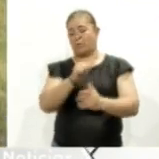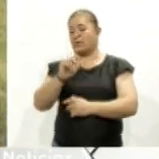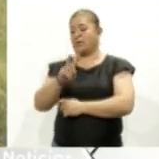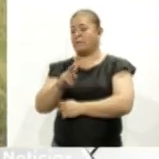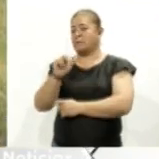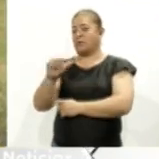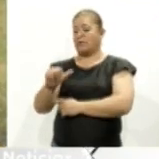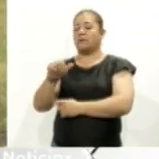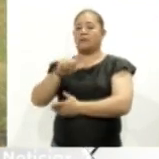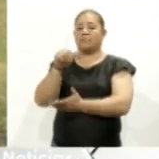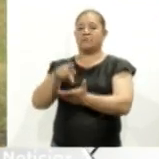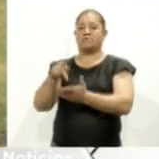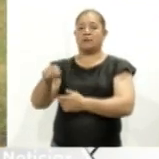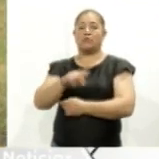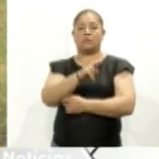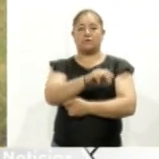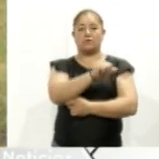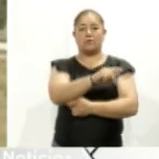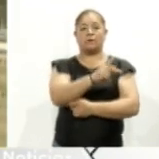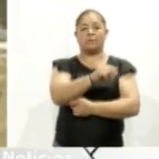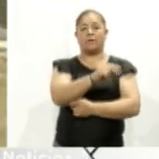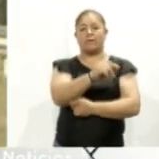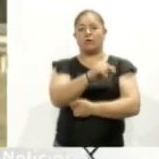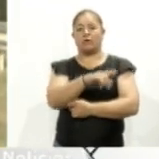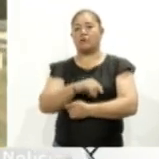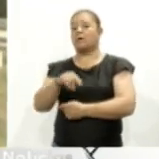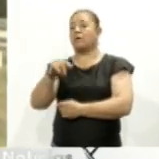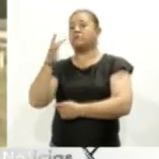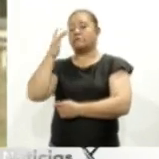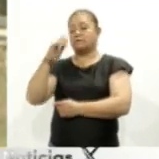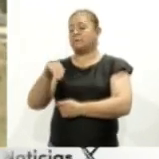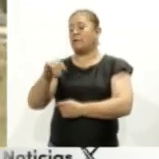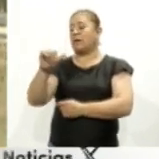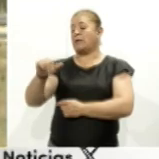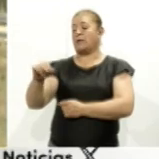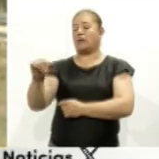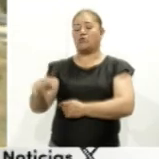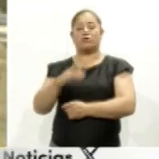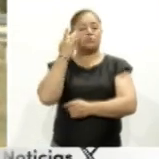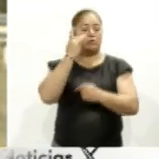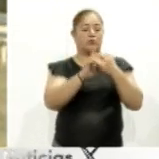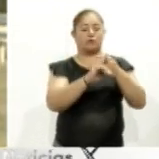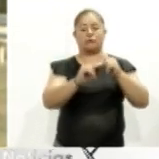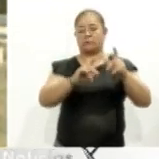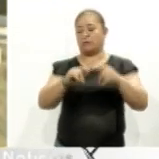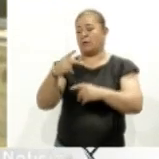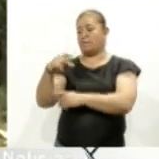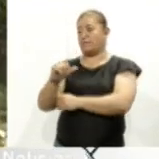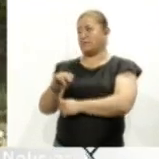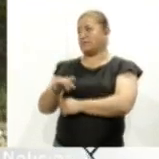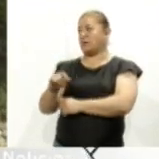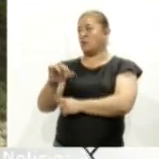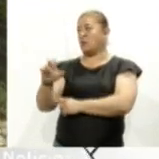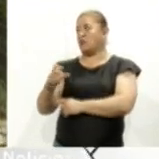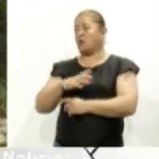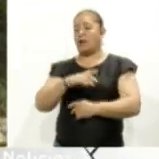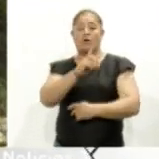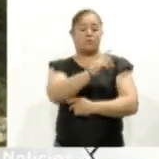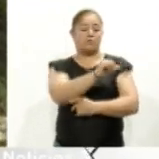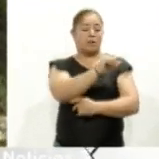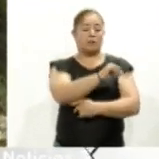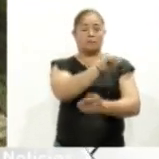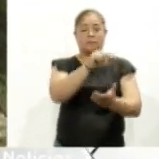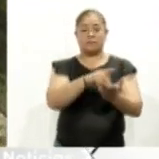Villa Alta, Apisaco, Villa Alta, Papalotla, San Miguel Analco, Santa Cruz Tlaxcala, Panzacola, Yauquemecan, Domingo Arenas,